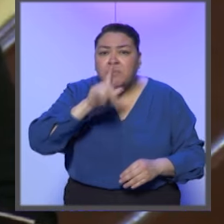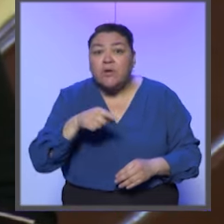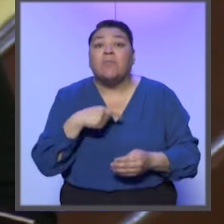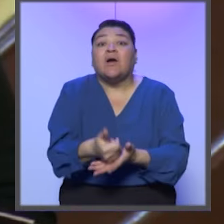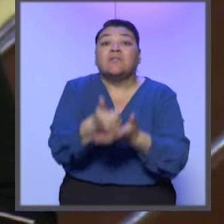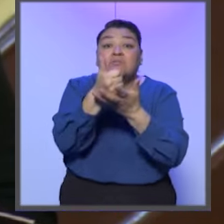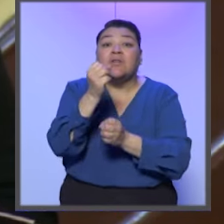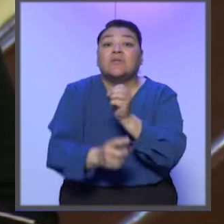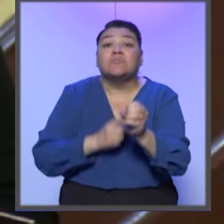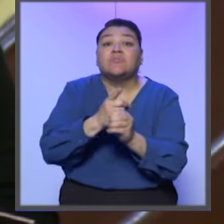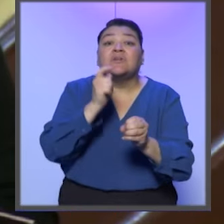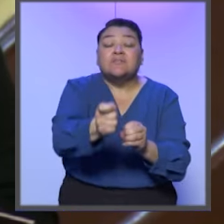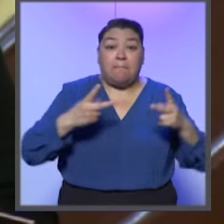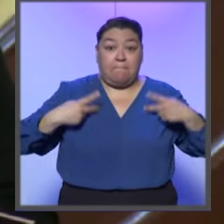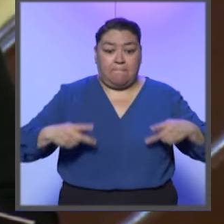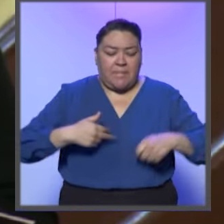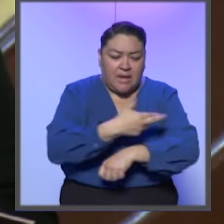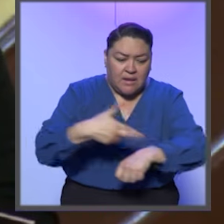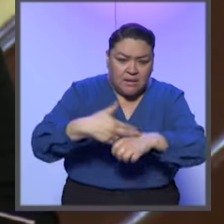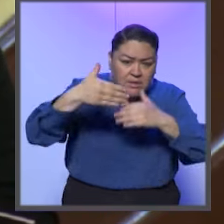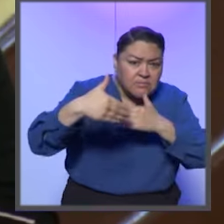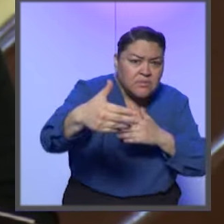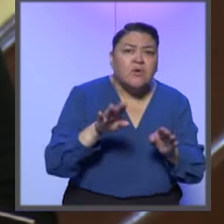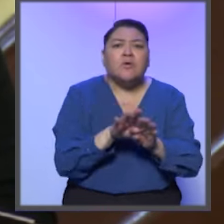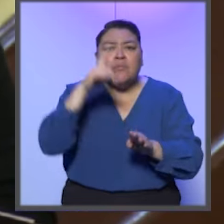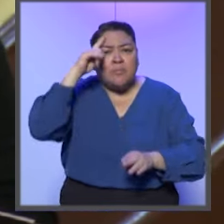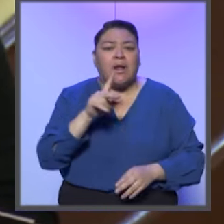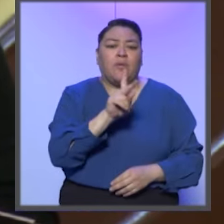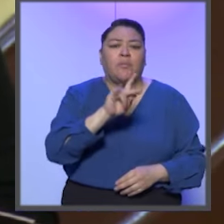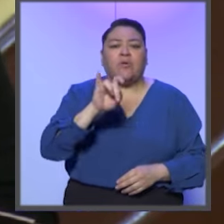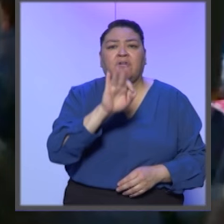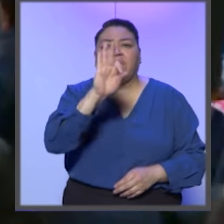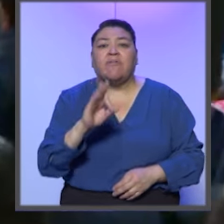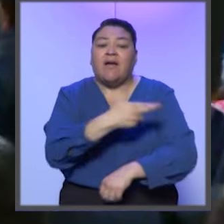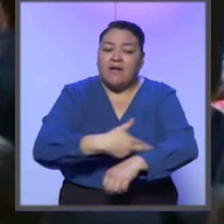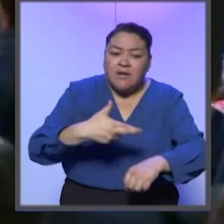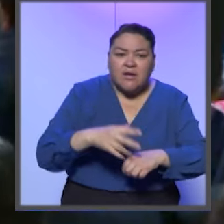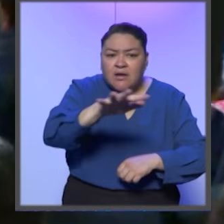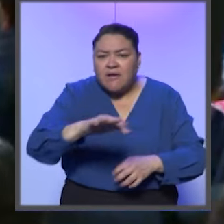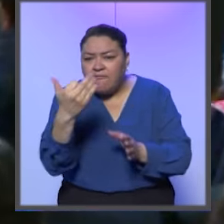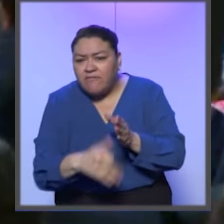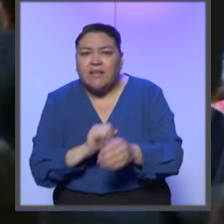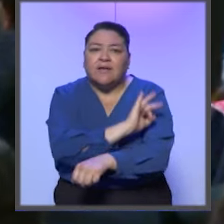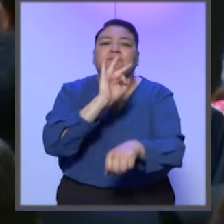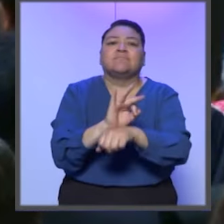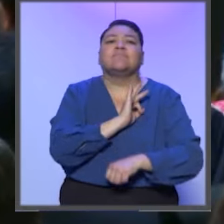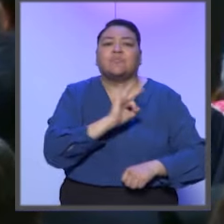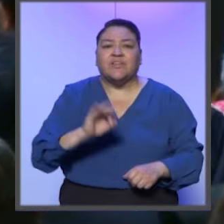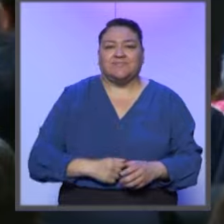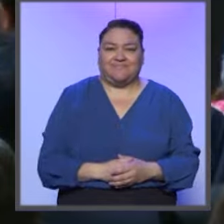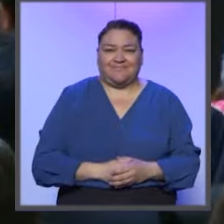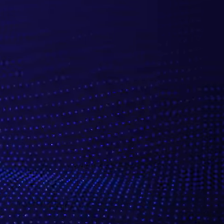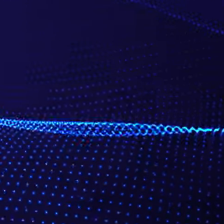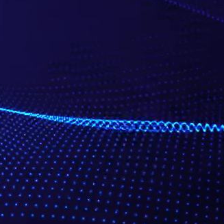de ideas, pero también brinda la oportunidad para definir acciones que contribuyan a que el Poder Judicial responda a las necesidades de todas las